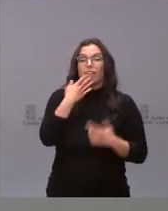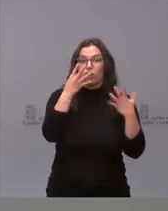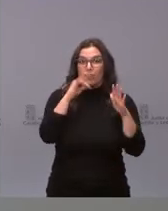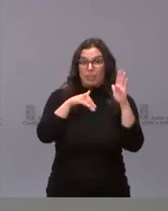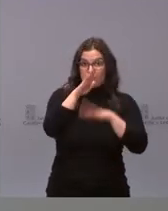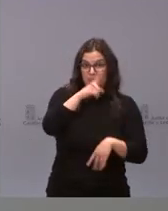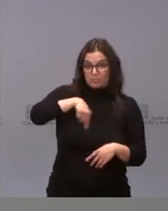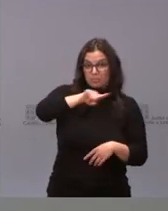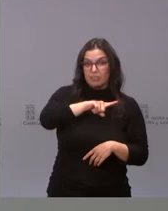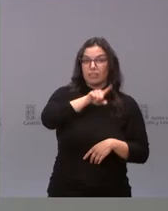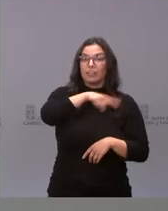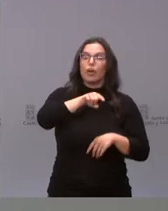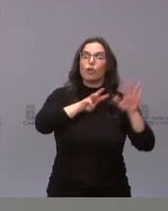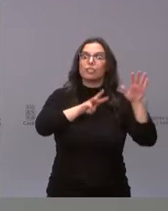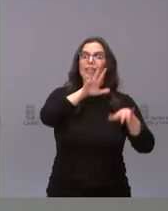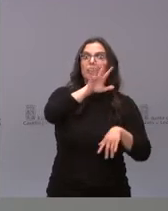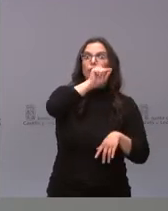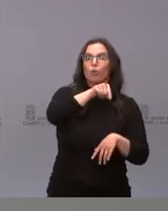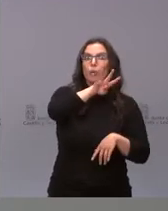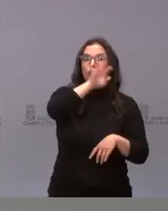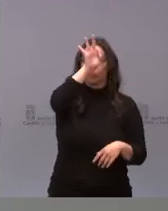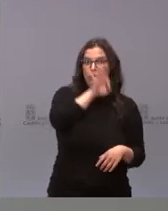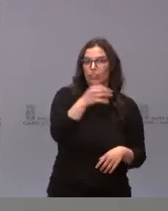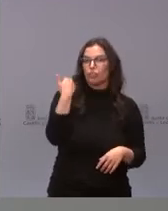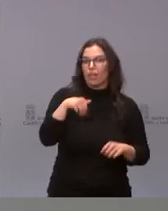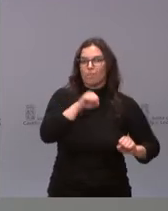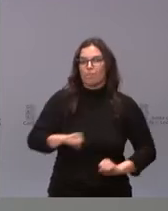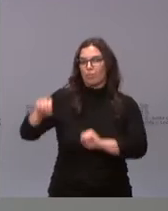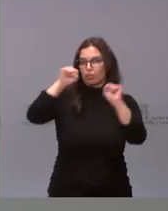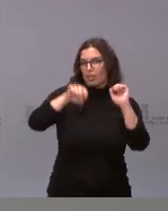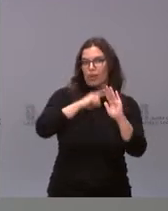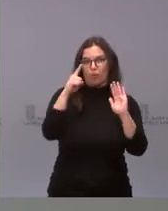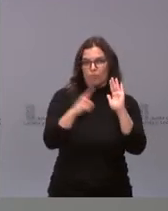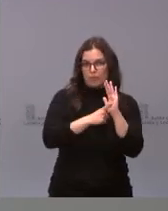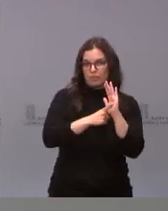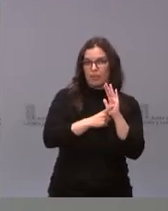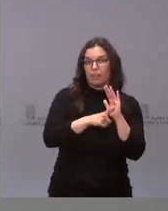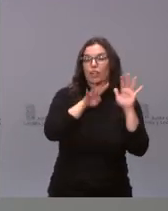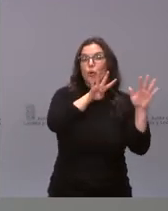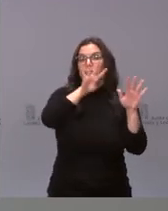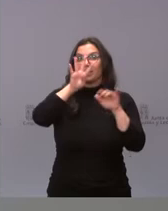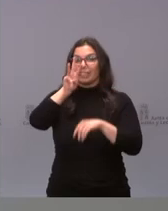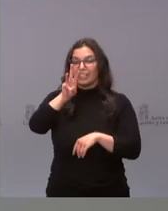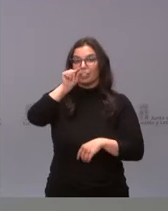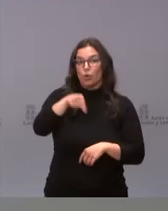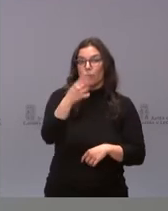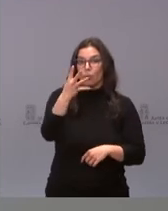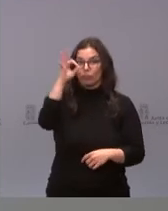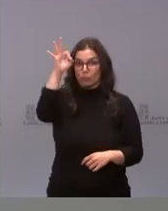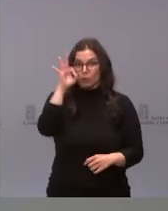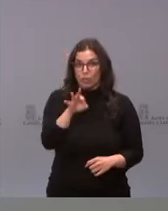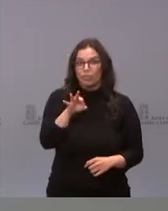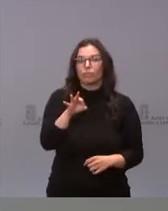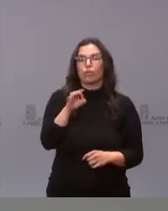señalar que el 85,4% ya está inmunizada al completo y el 93,4% tiene